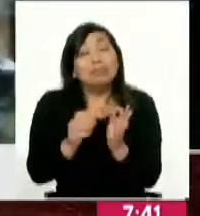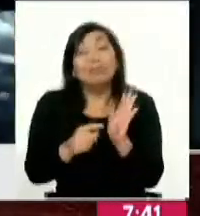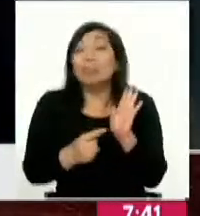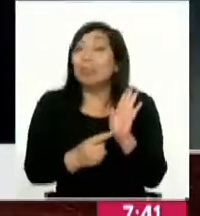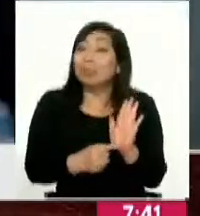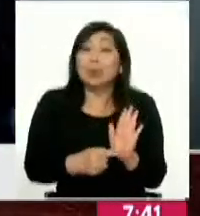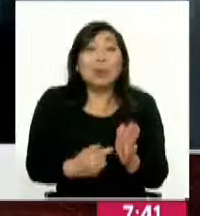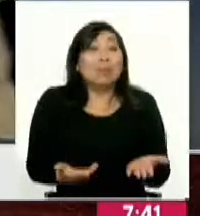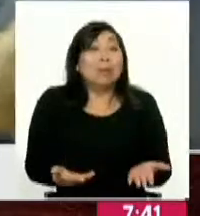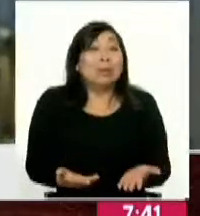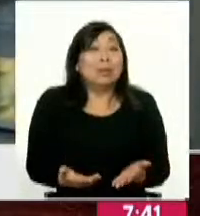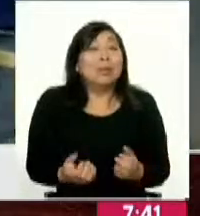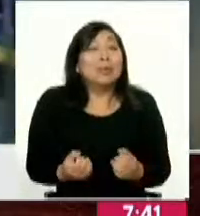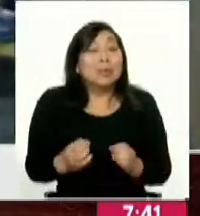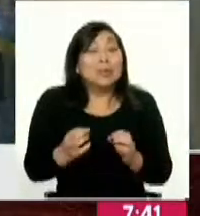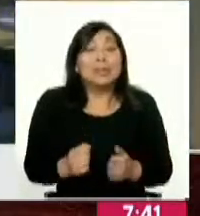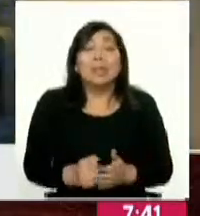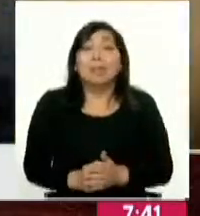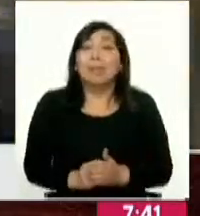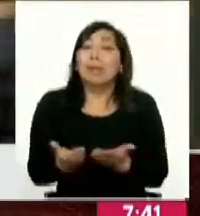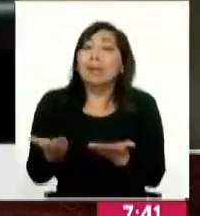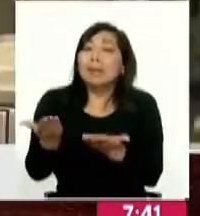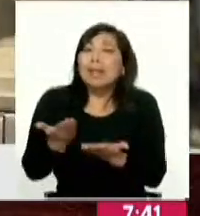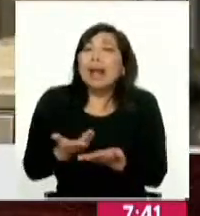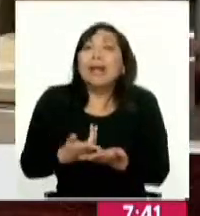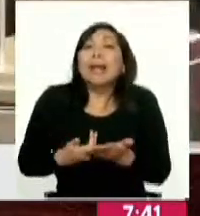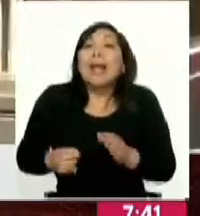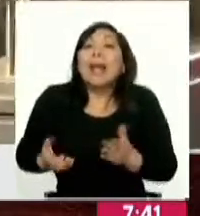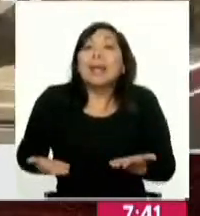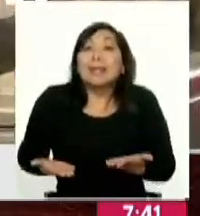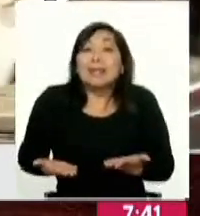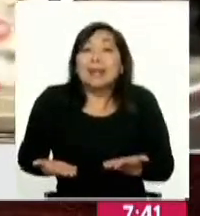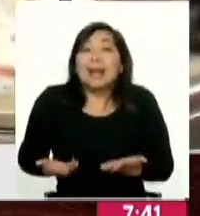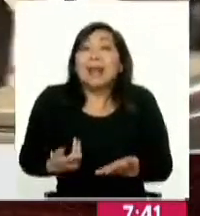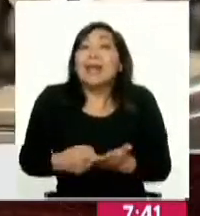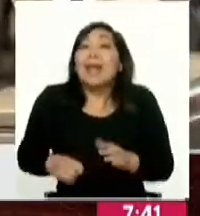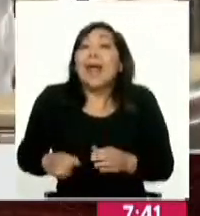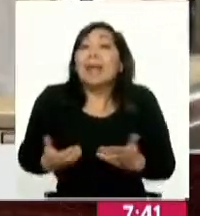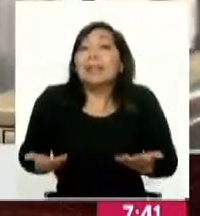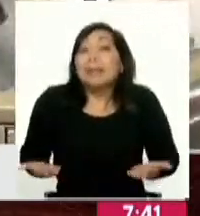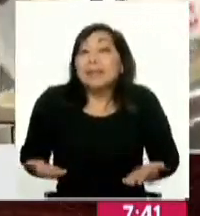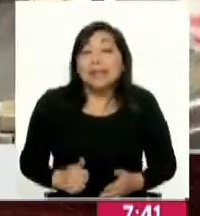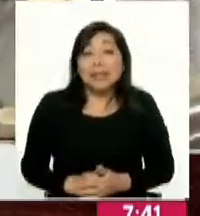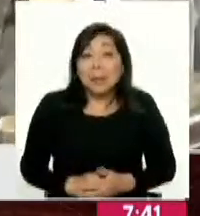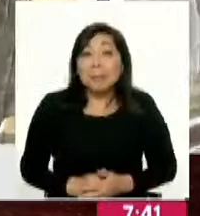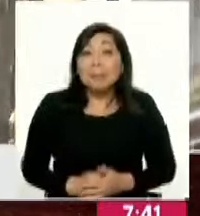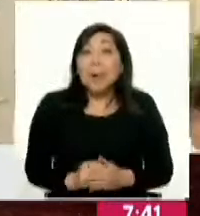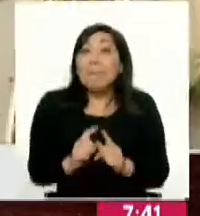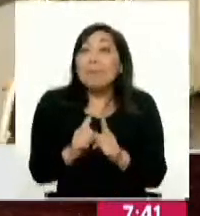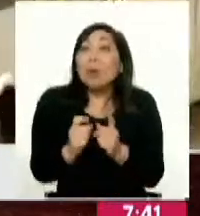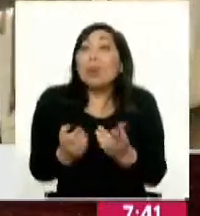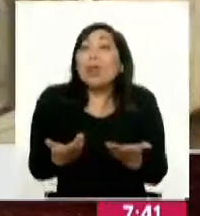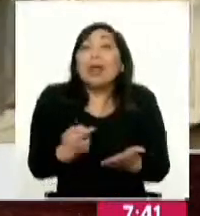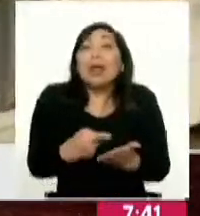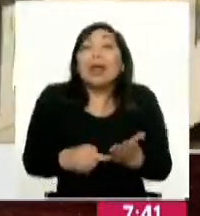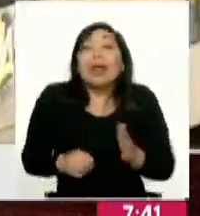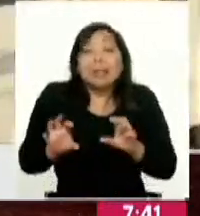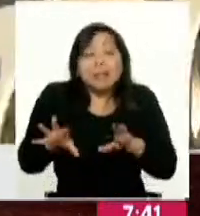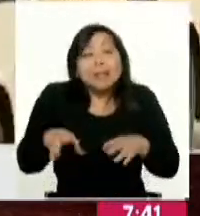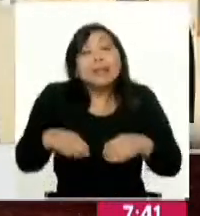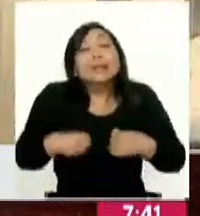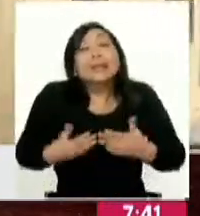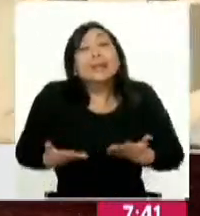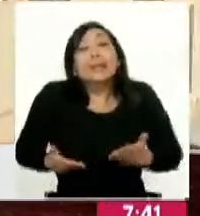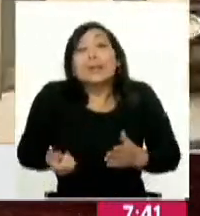¿no? Y yo, como siempre digo, dame la solución, no me des el problema. ¿Qué hacemos? La pregunta es, ok, aceptada